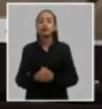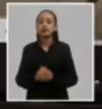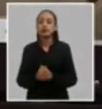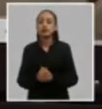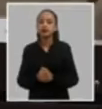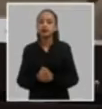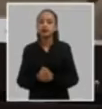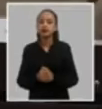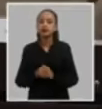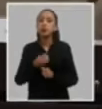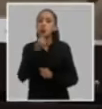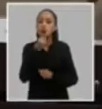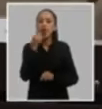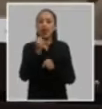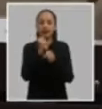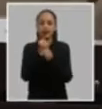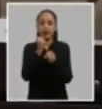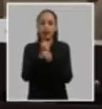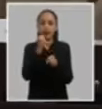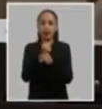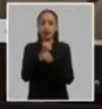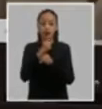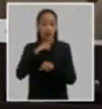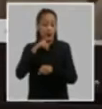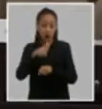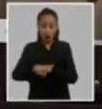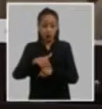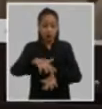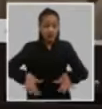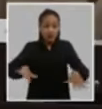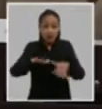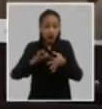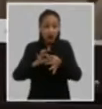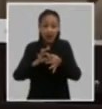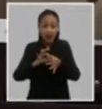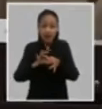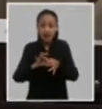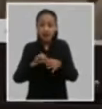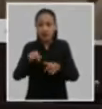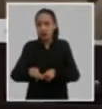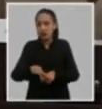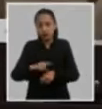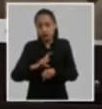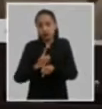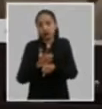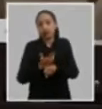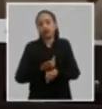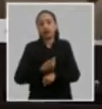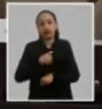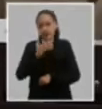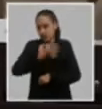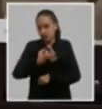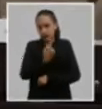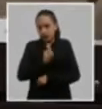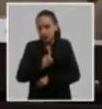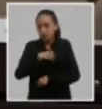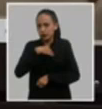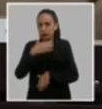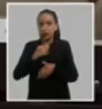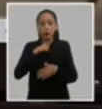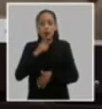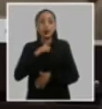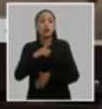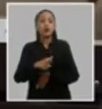condiciones de trabajar en una crisis prolongada bueno es que crisis prolongada hemos tenido siempre desde que Fidel luchó por la